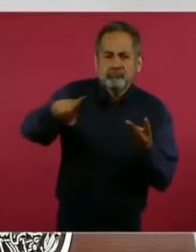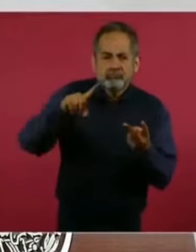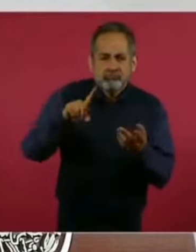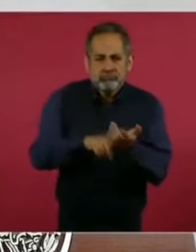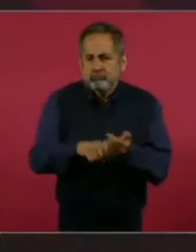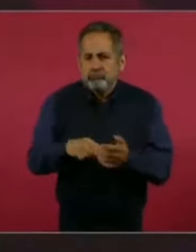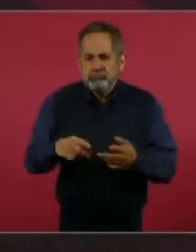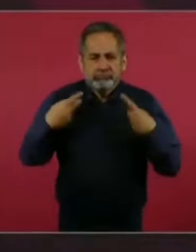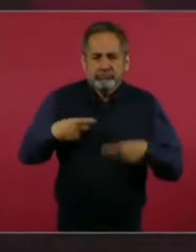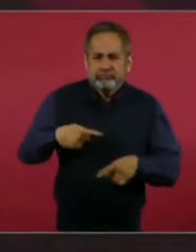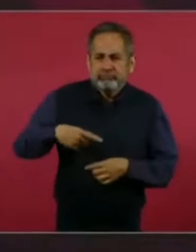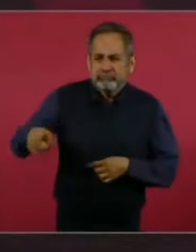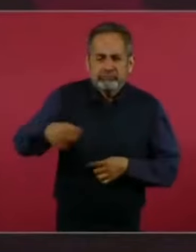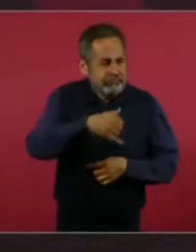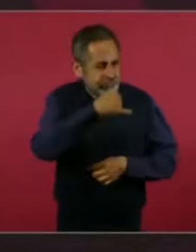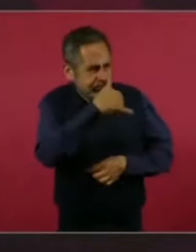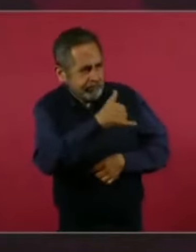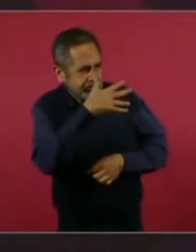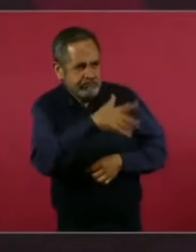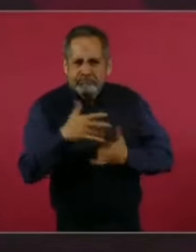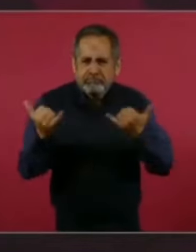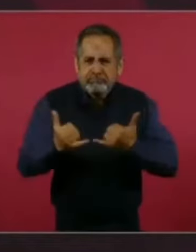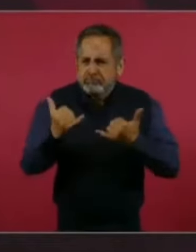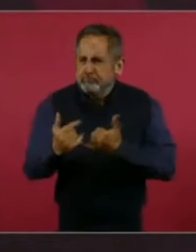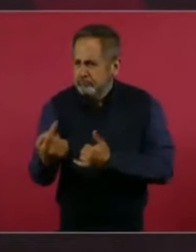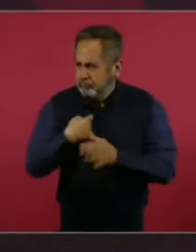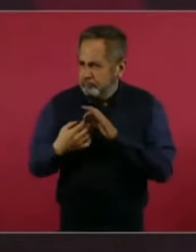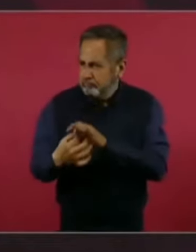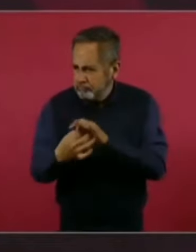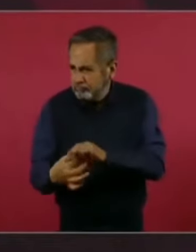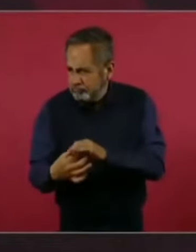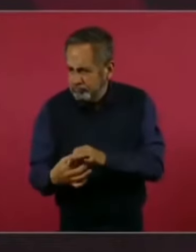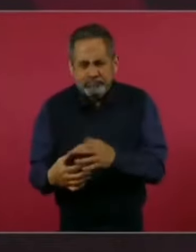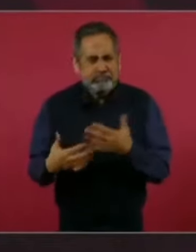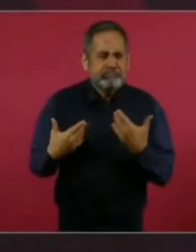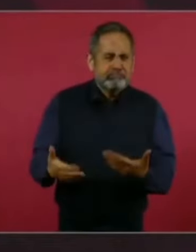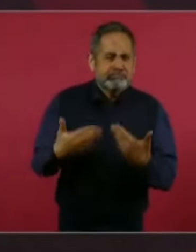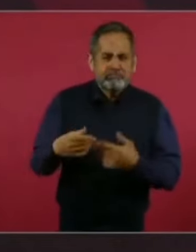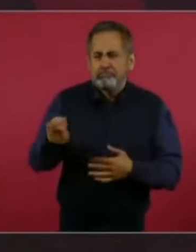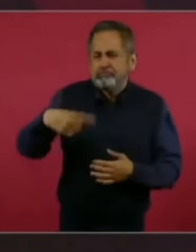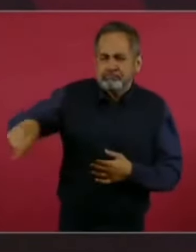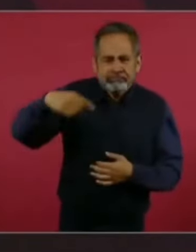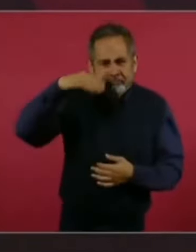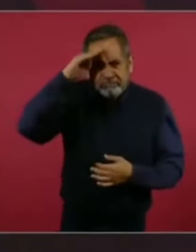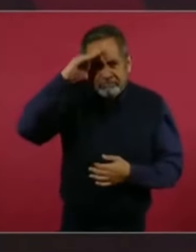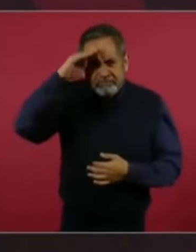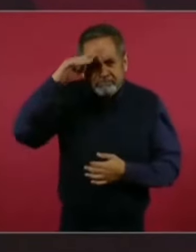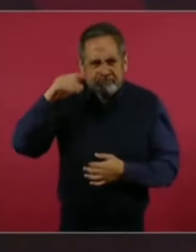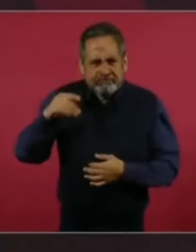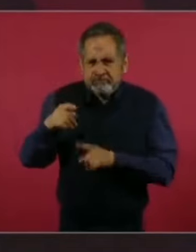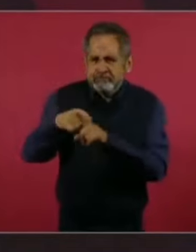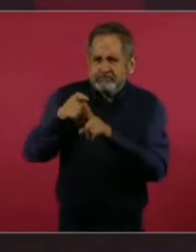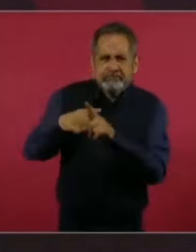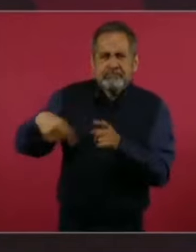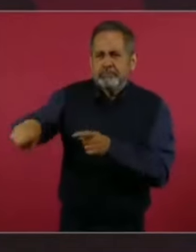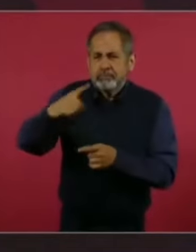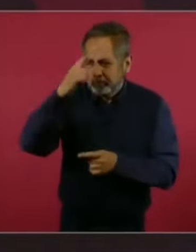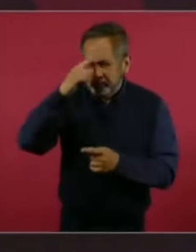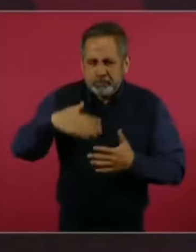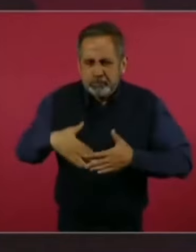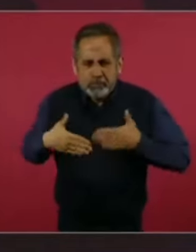rebeldes y pues son críticos, aunque no sean creyentes,